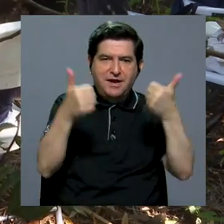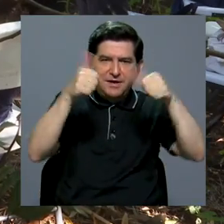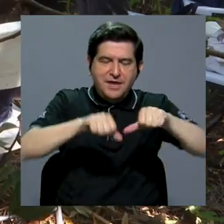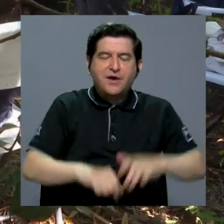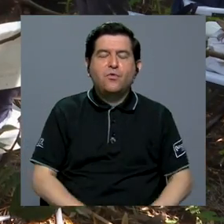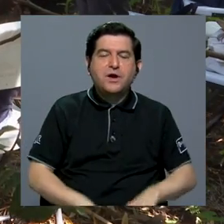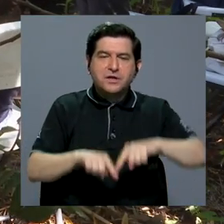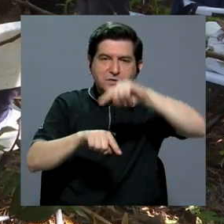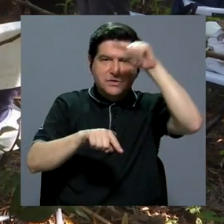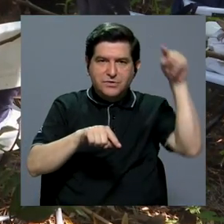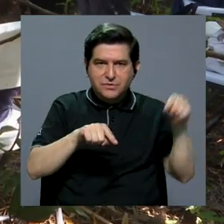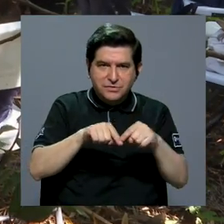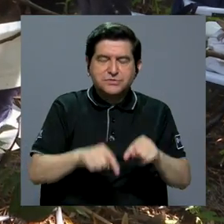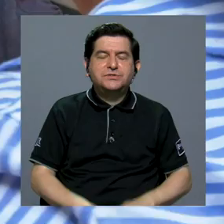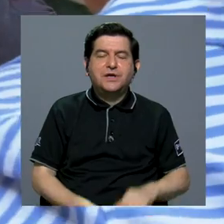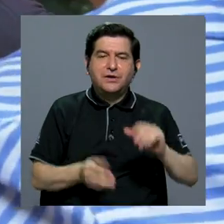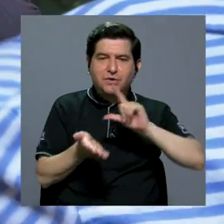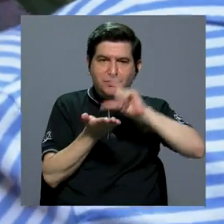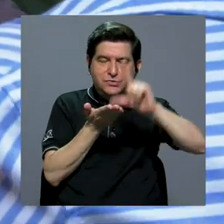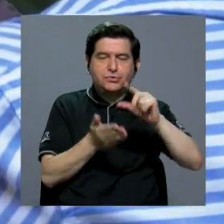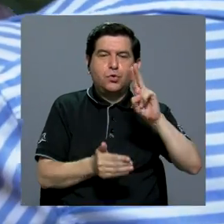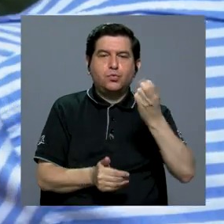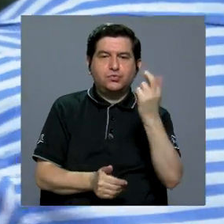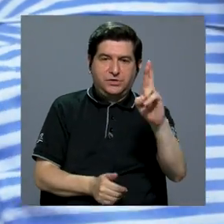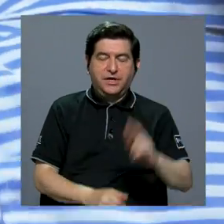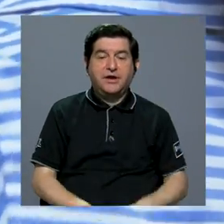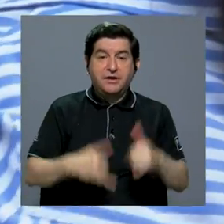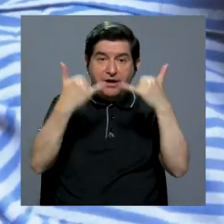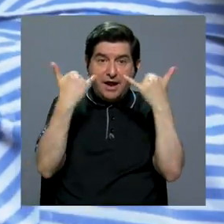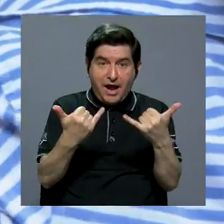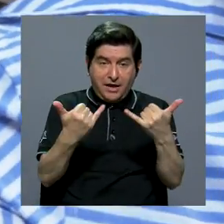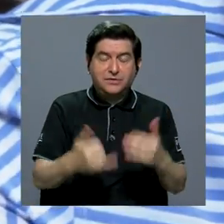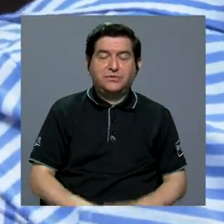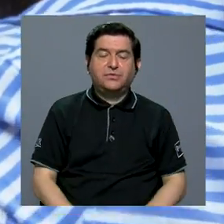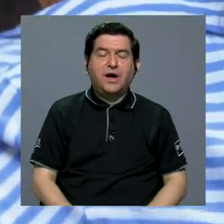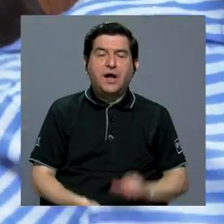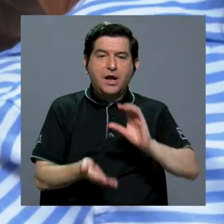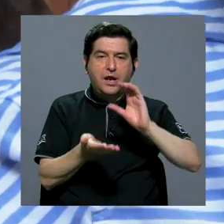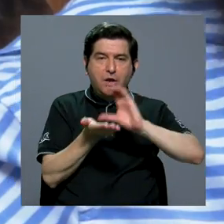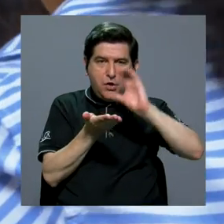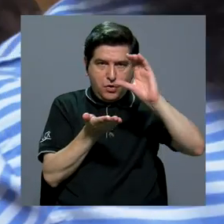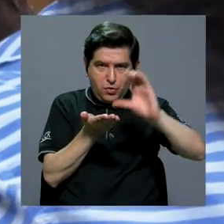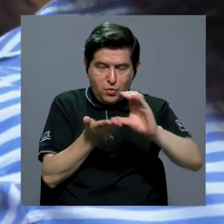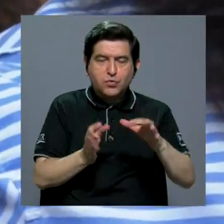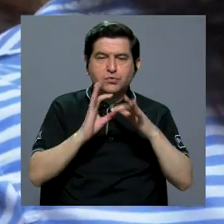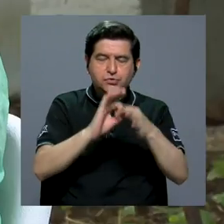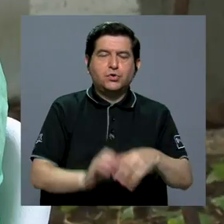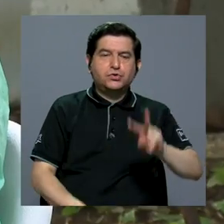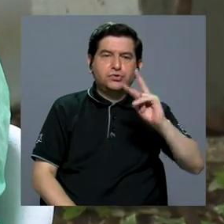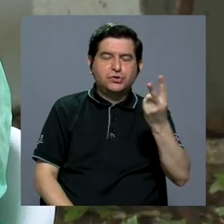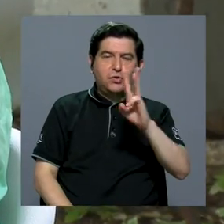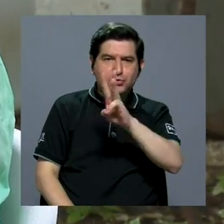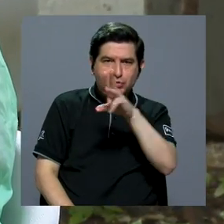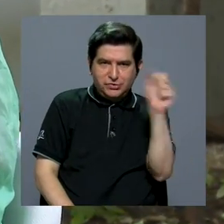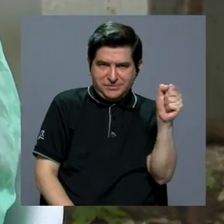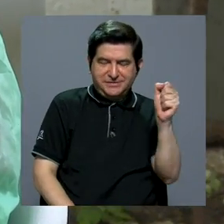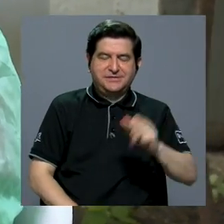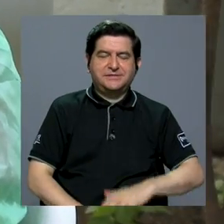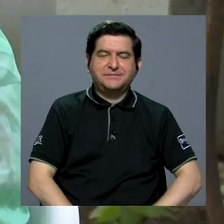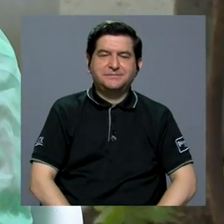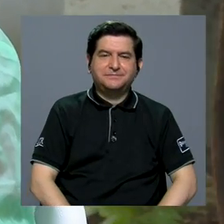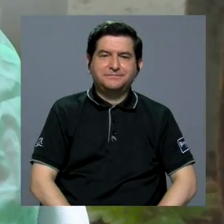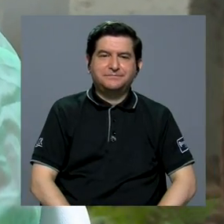acuerdo con los ciclos lectivos de la UCR y actualmente se encuentra impartiendo los cursos correspondientes al segundo